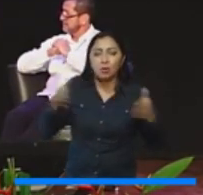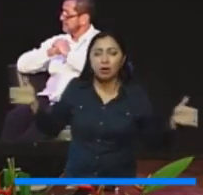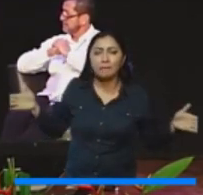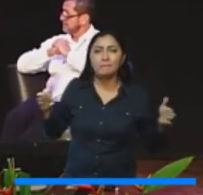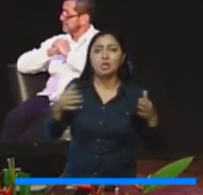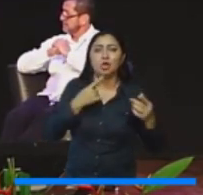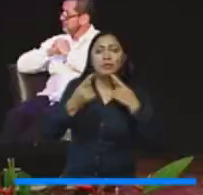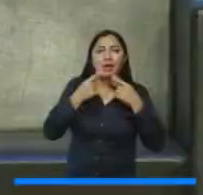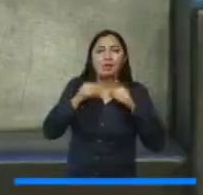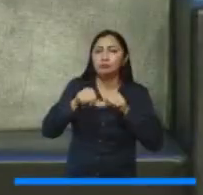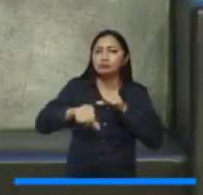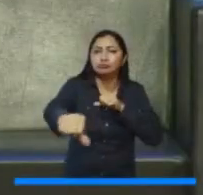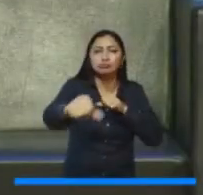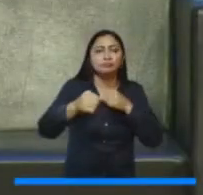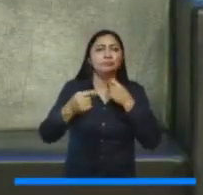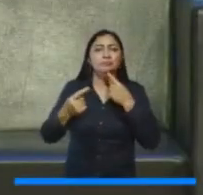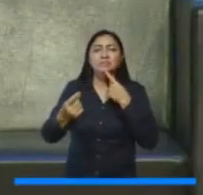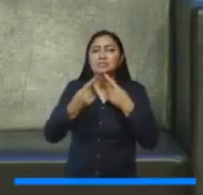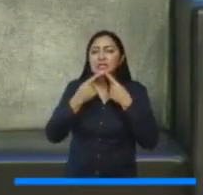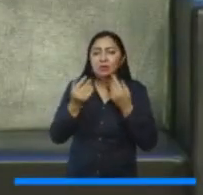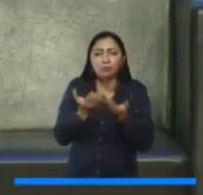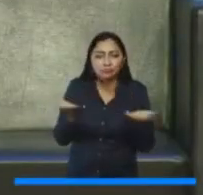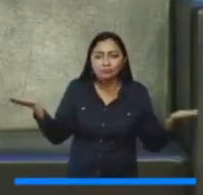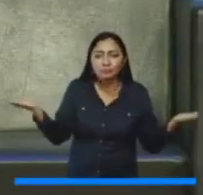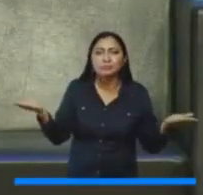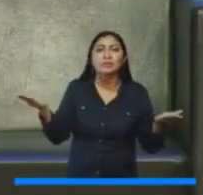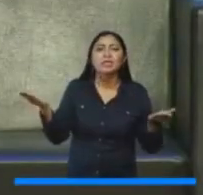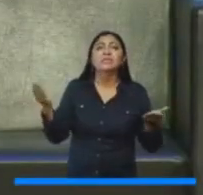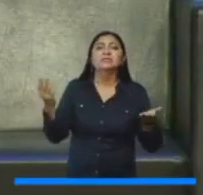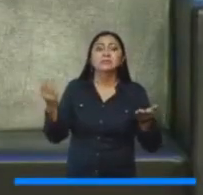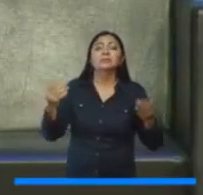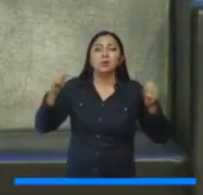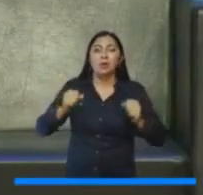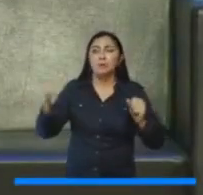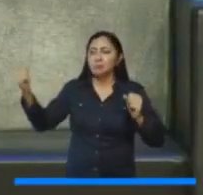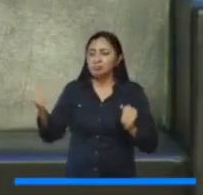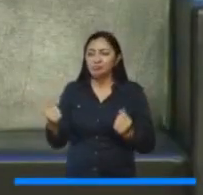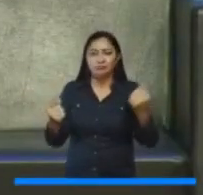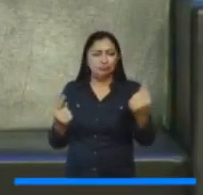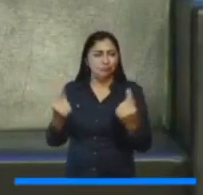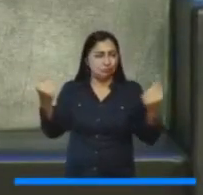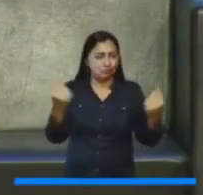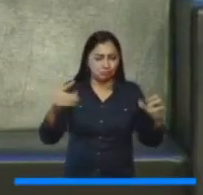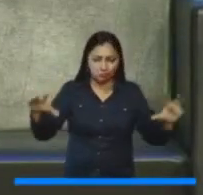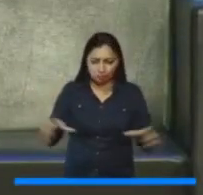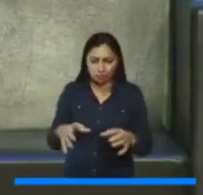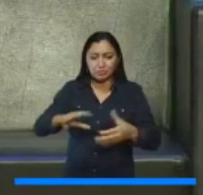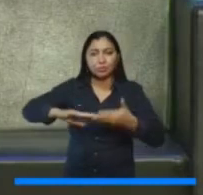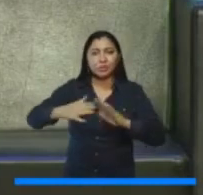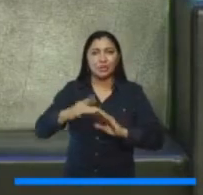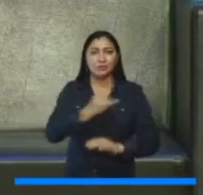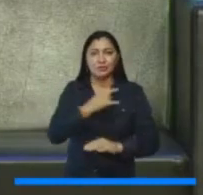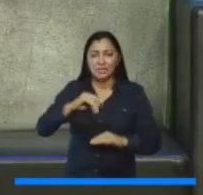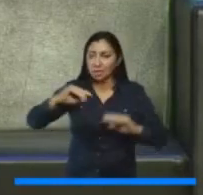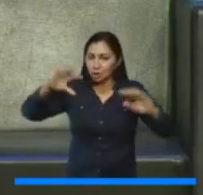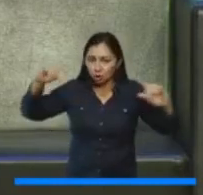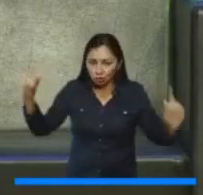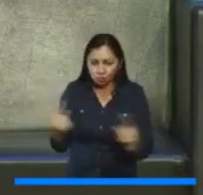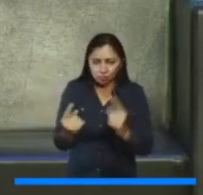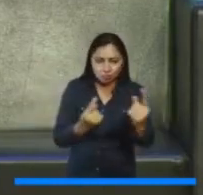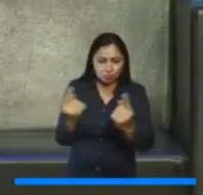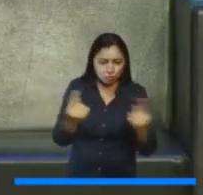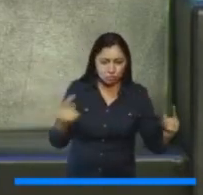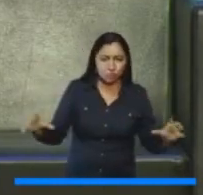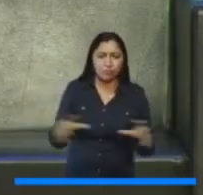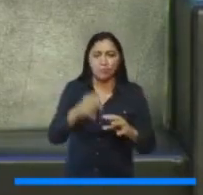abierto, que permita a los actores disímiles y diferentes de una comunidad universitaria establecer los